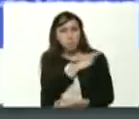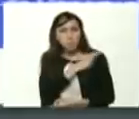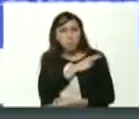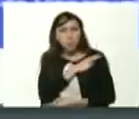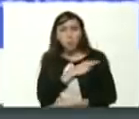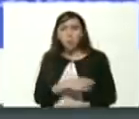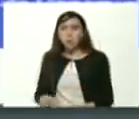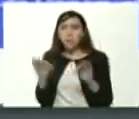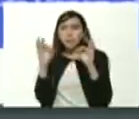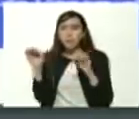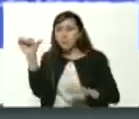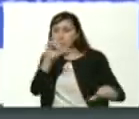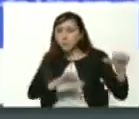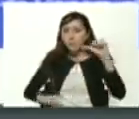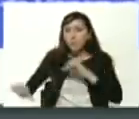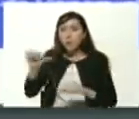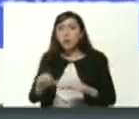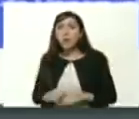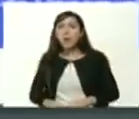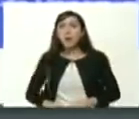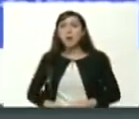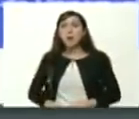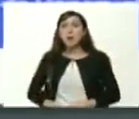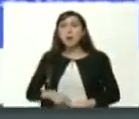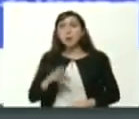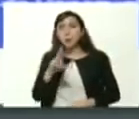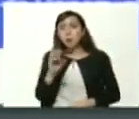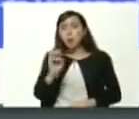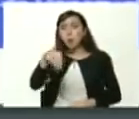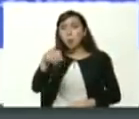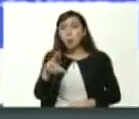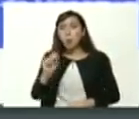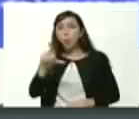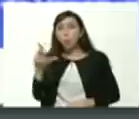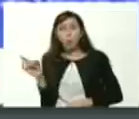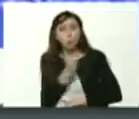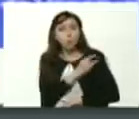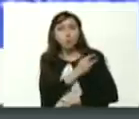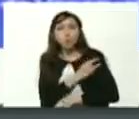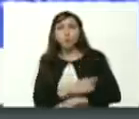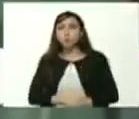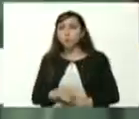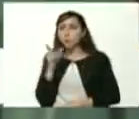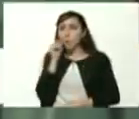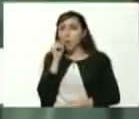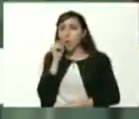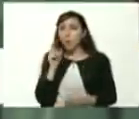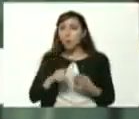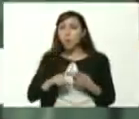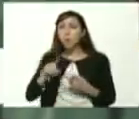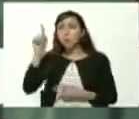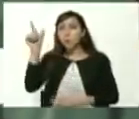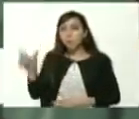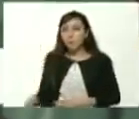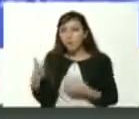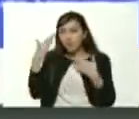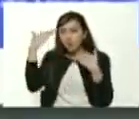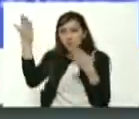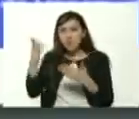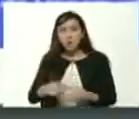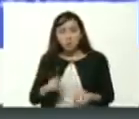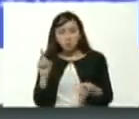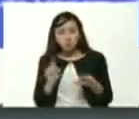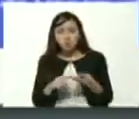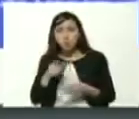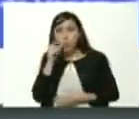Experimental Rómulo Gallegos José Luis Berroterán Núñez al rector de la Universidad